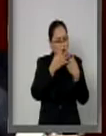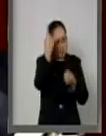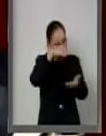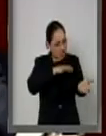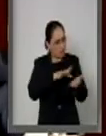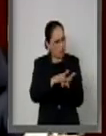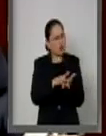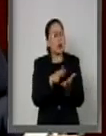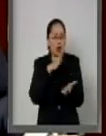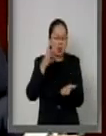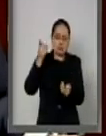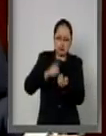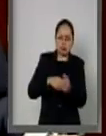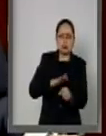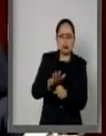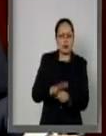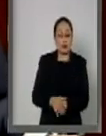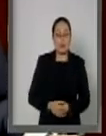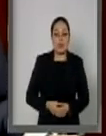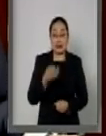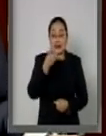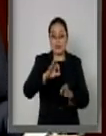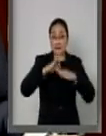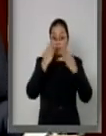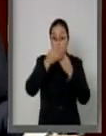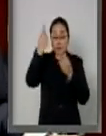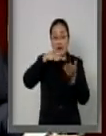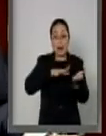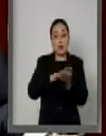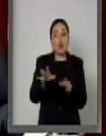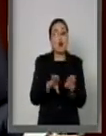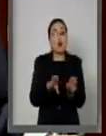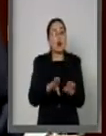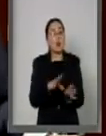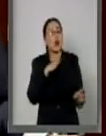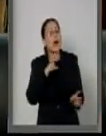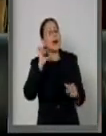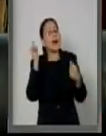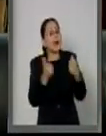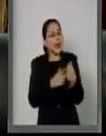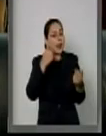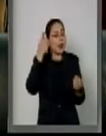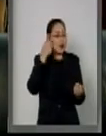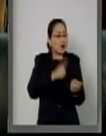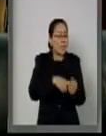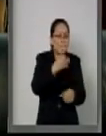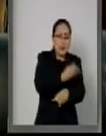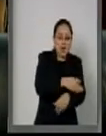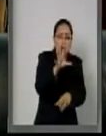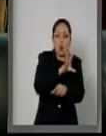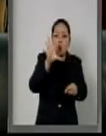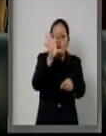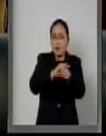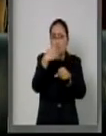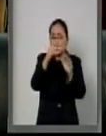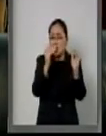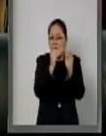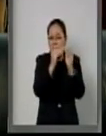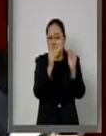Los mecanismos de apoyo implican apoyos que van a quien tuvo una afectación parcial o total en su vivienda,